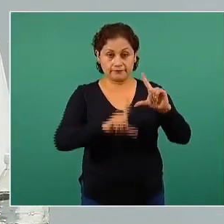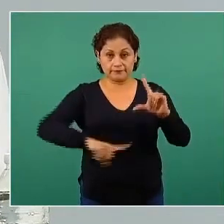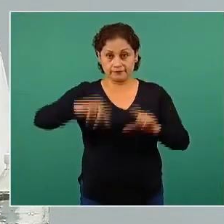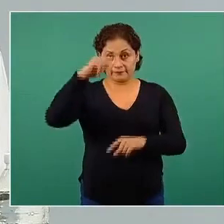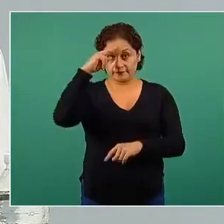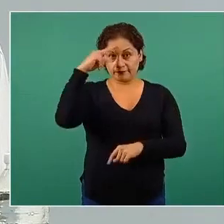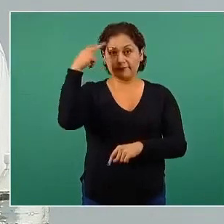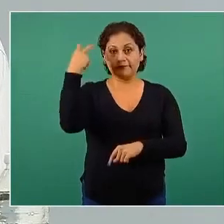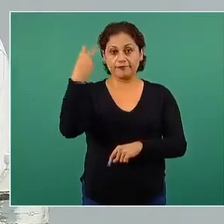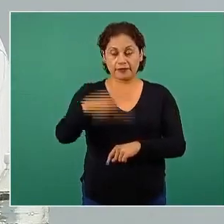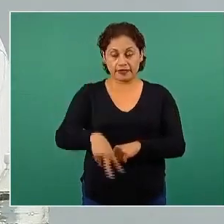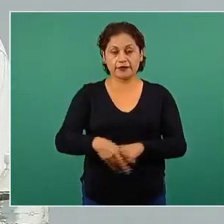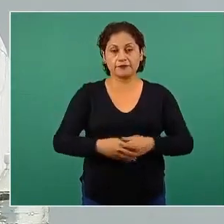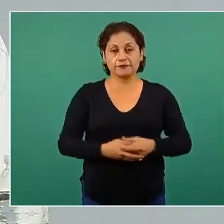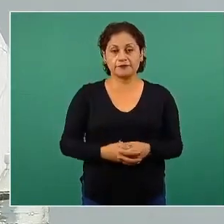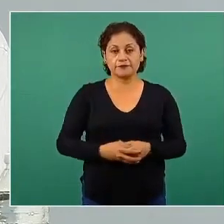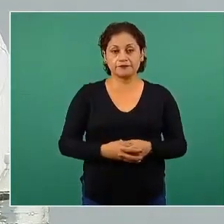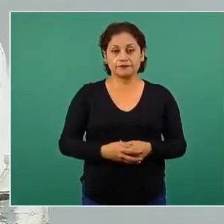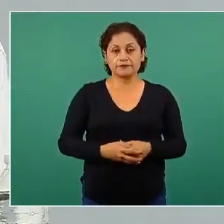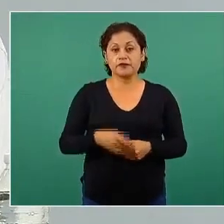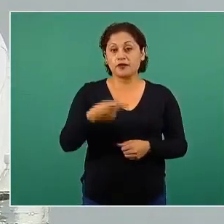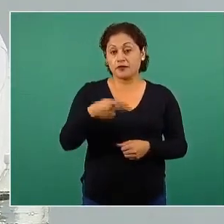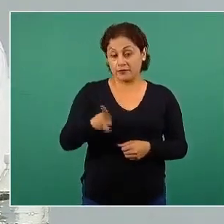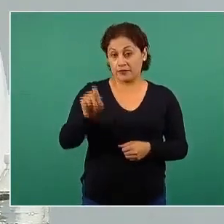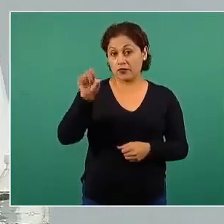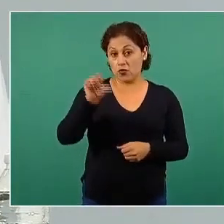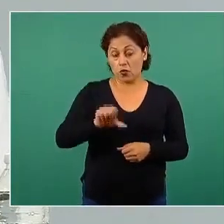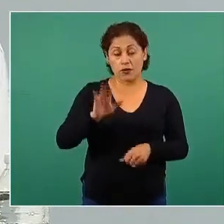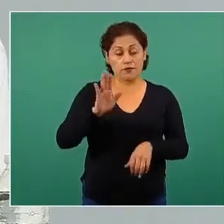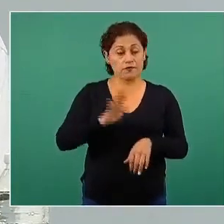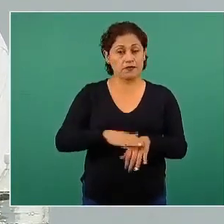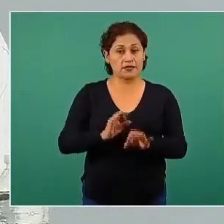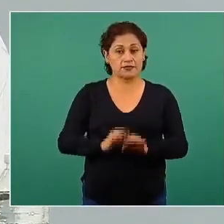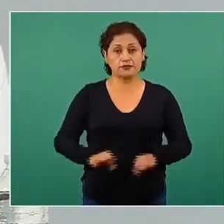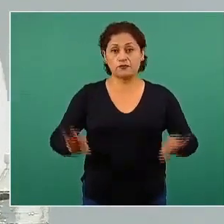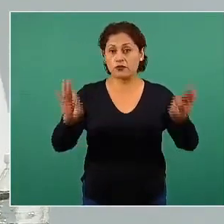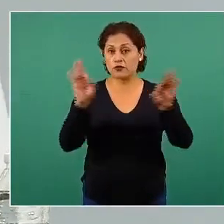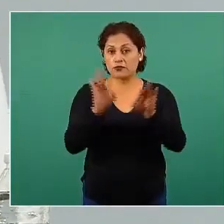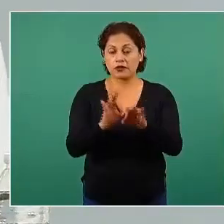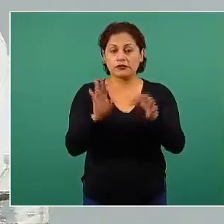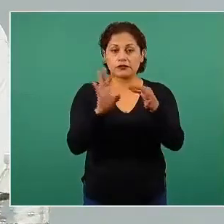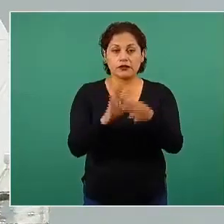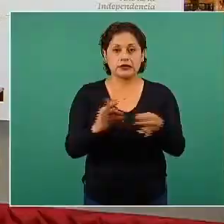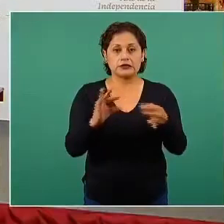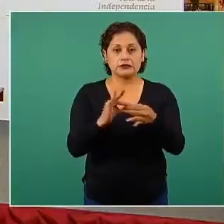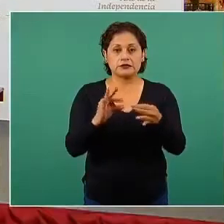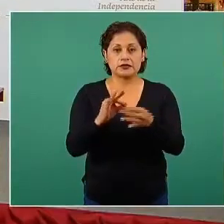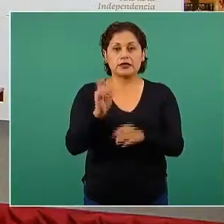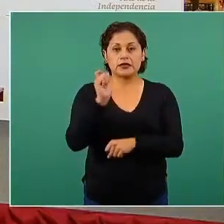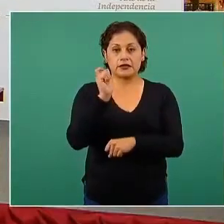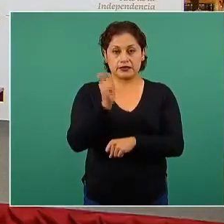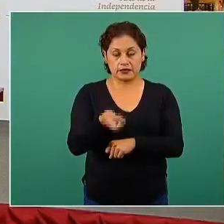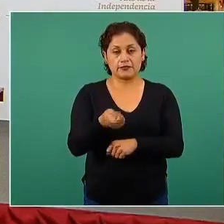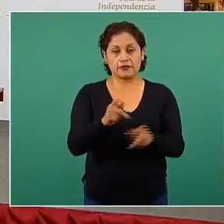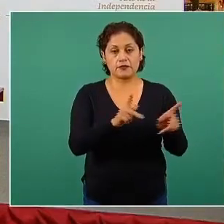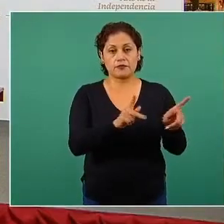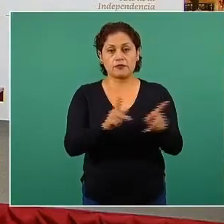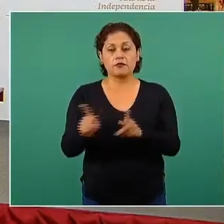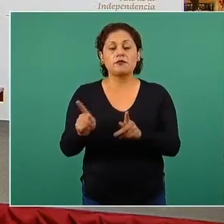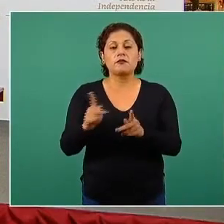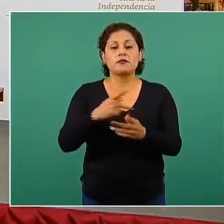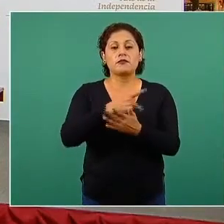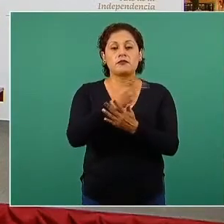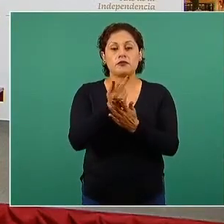forma más importante ahora, la importancia que toma la Política Nacional de Vacunación y su